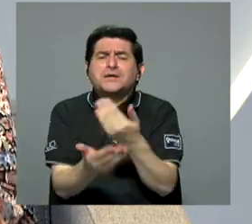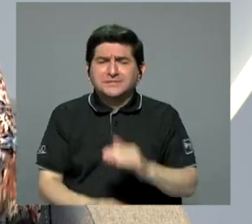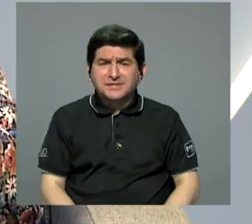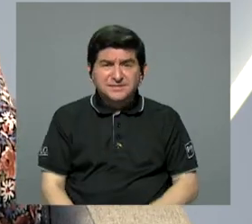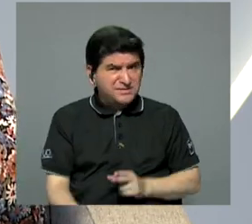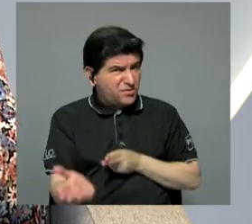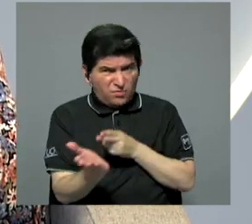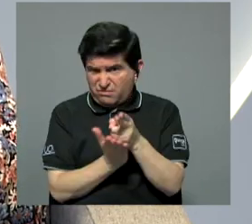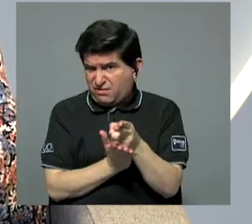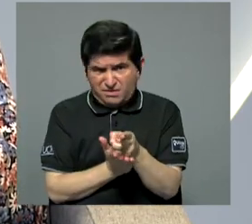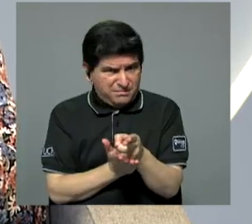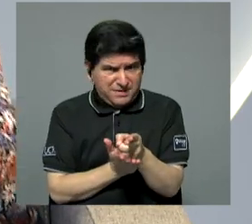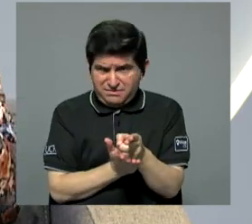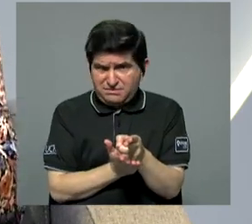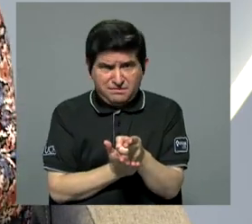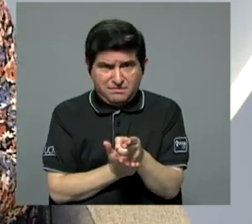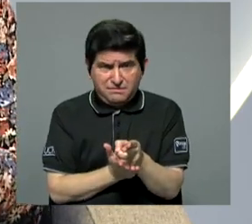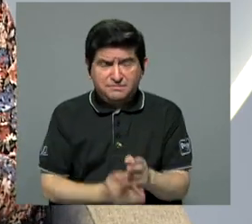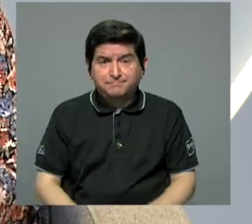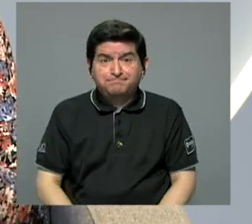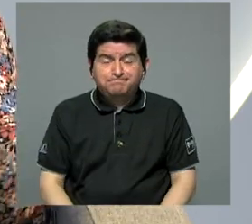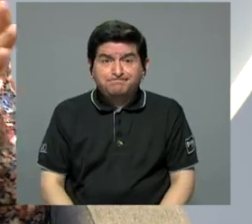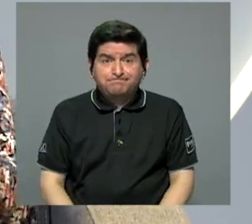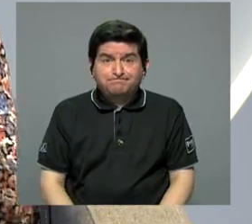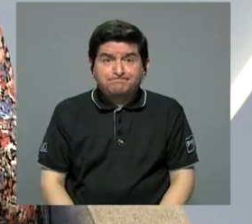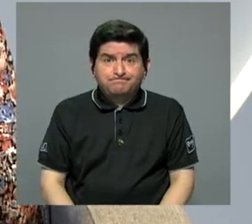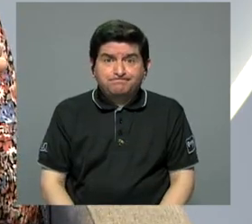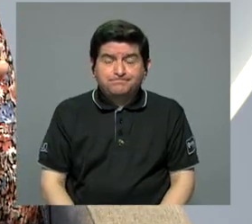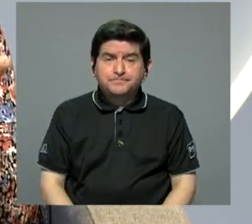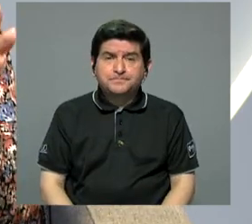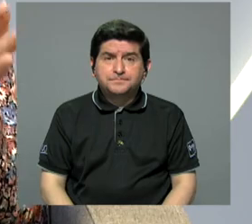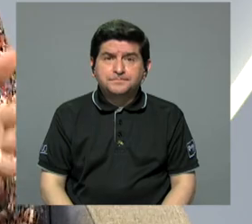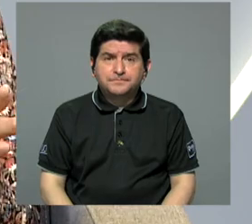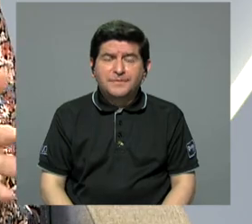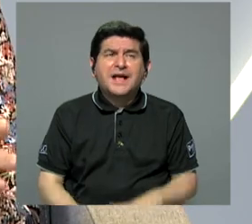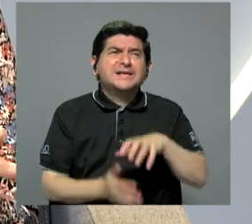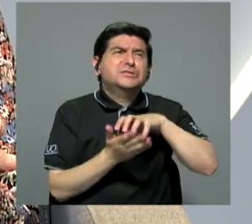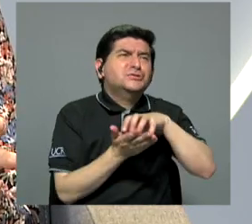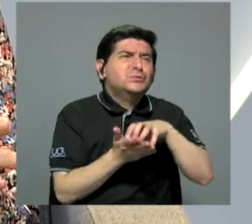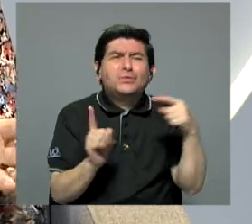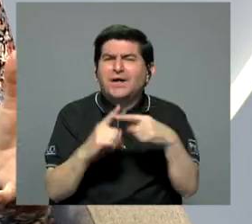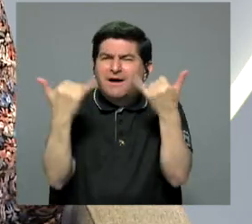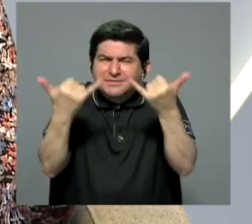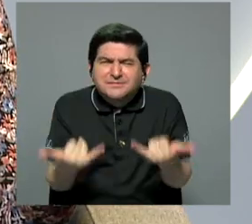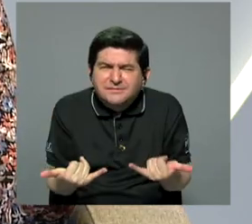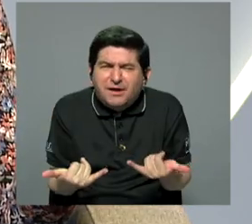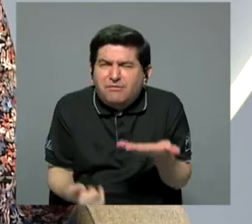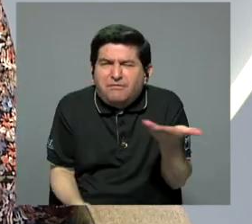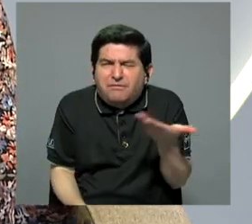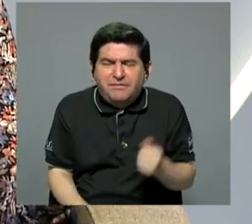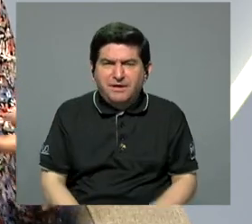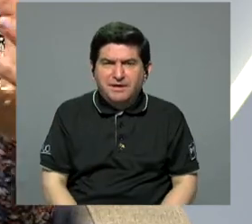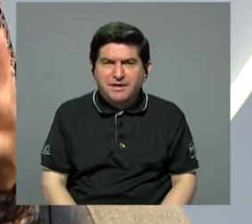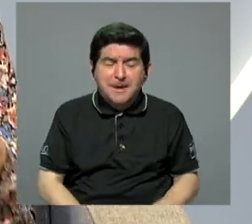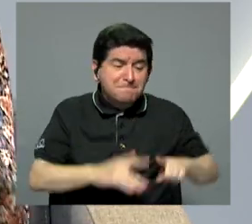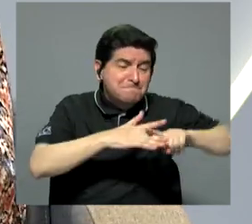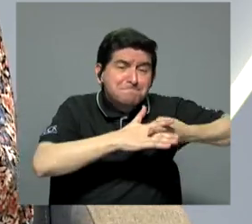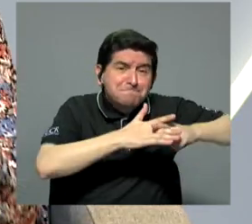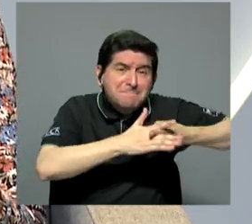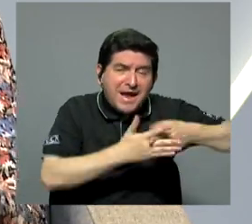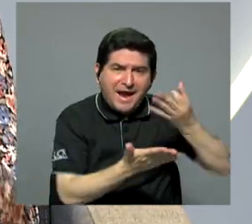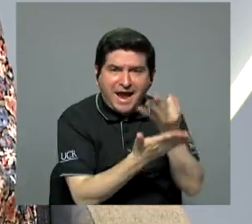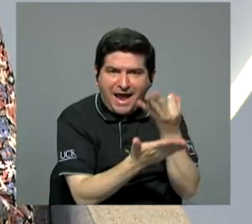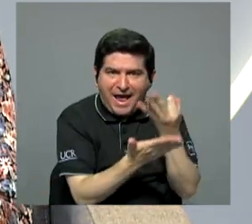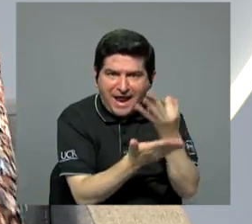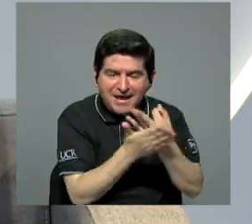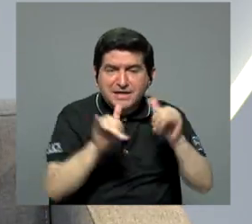Porque sinceramente, es decir, lo que se ha cuestionado hasta ahora son los mecanismos de